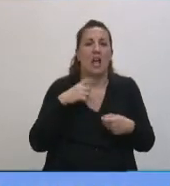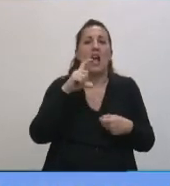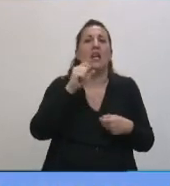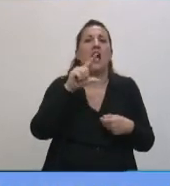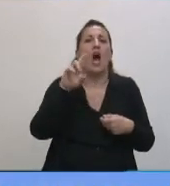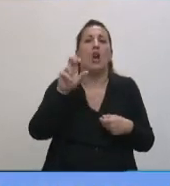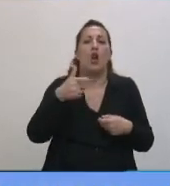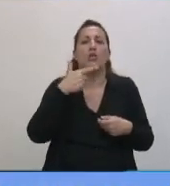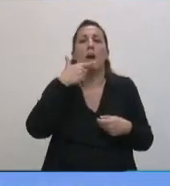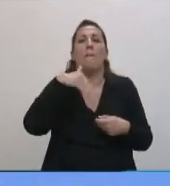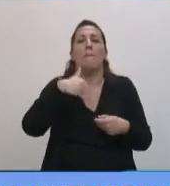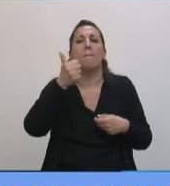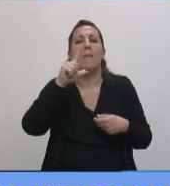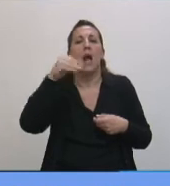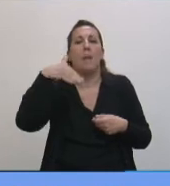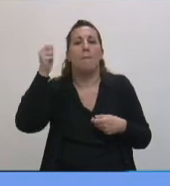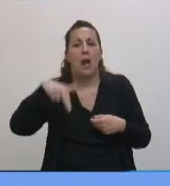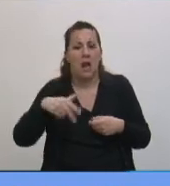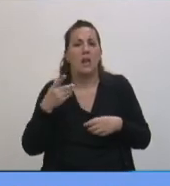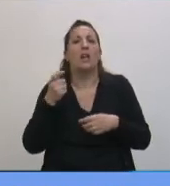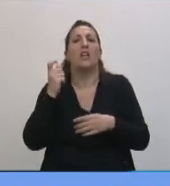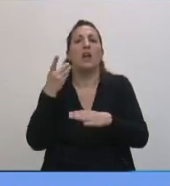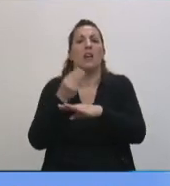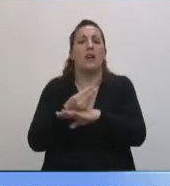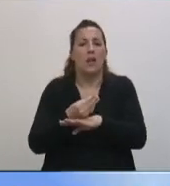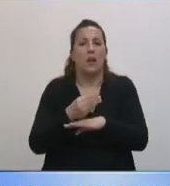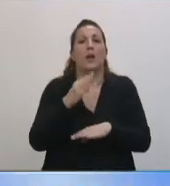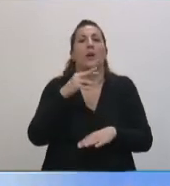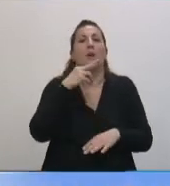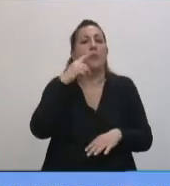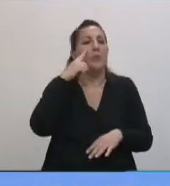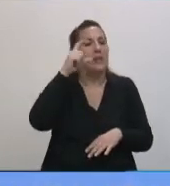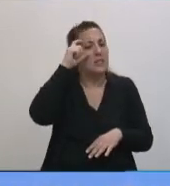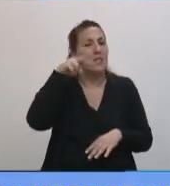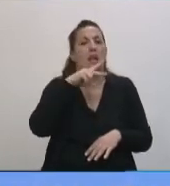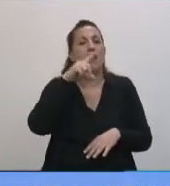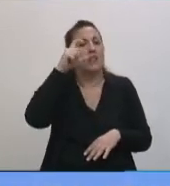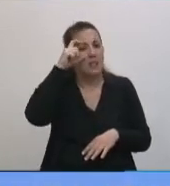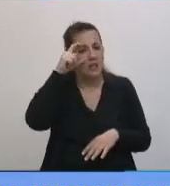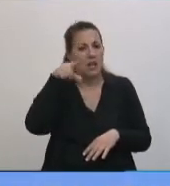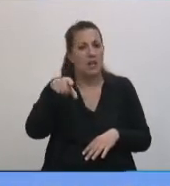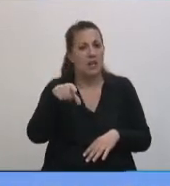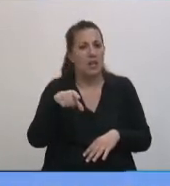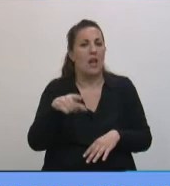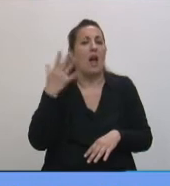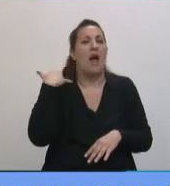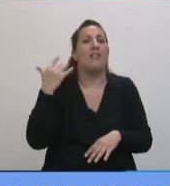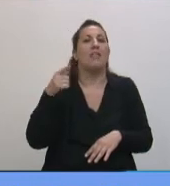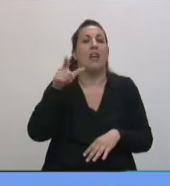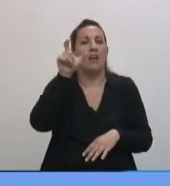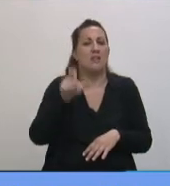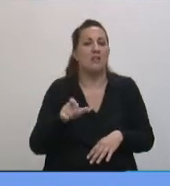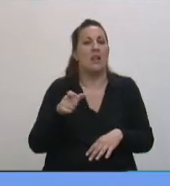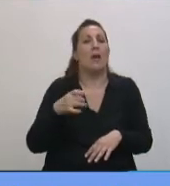que ha sido representada por el doctor Vicente Barros. Para quienes no lo saben, bueno, Vicente ha sido premio Nobel de la Paz en el